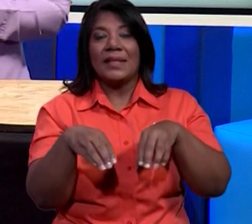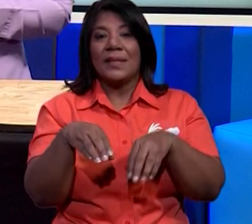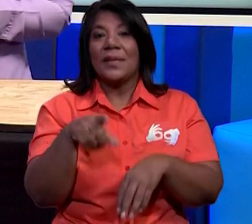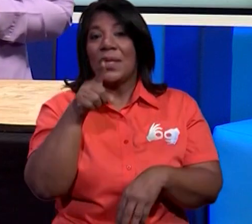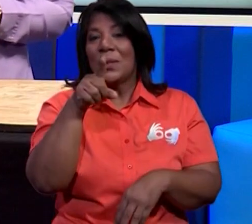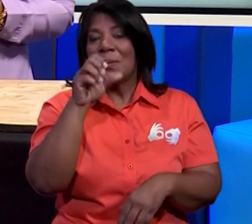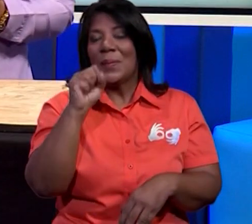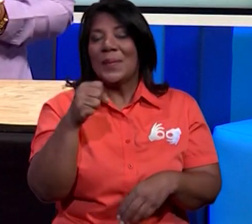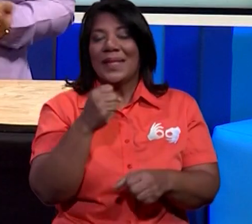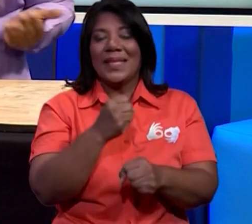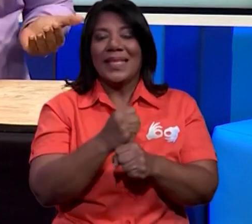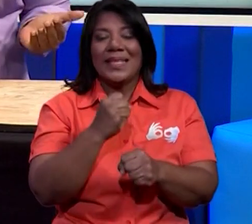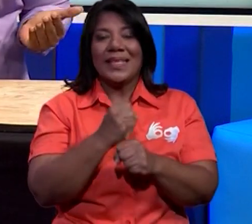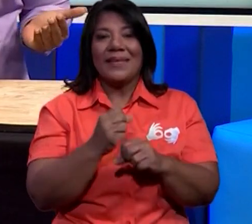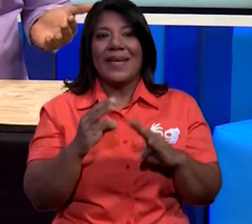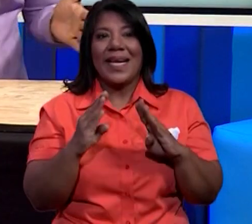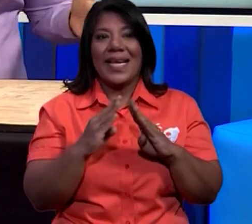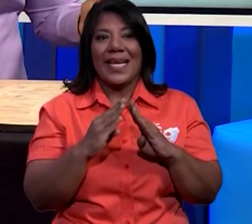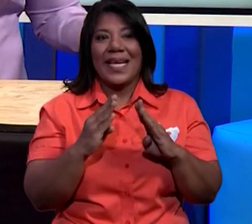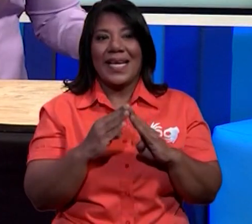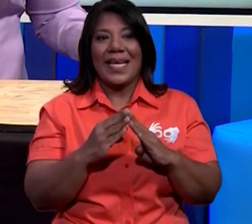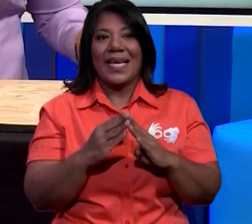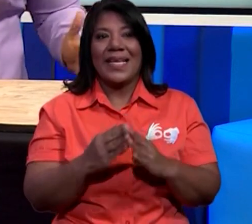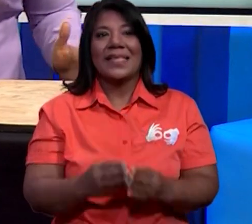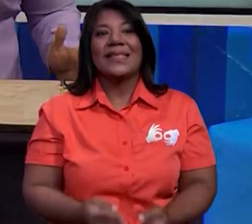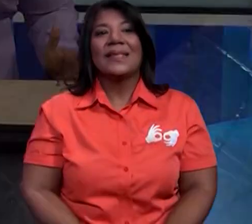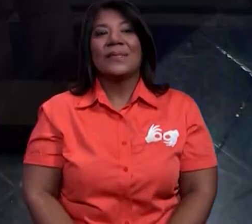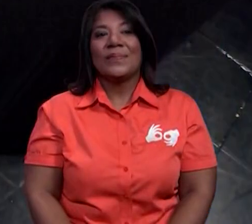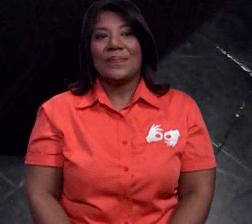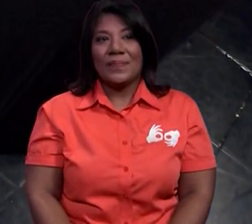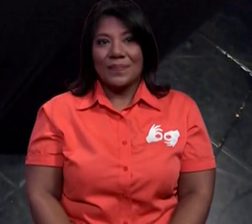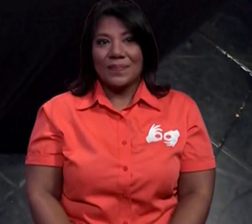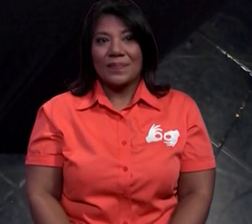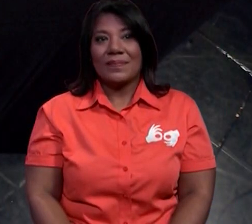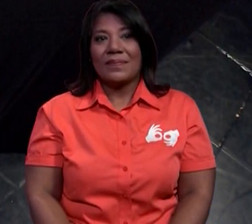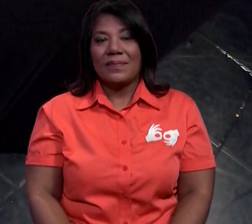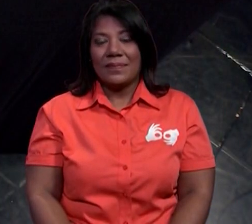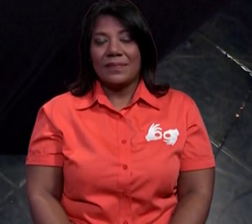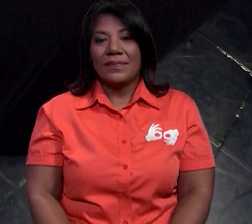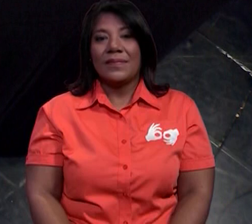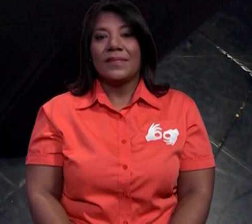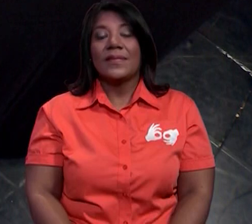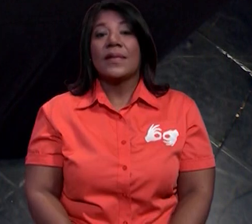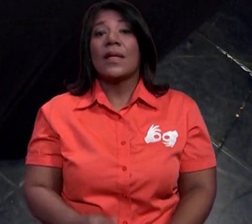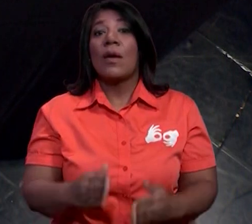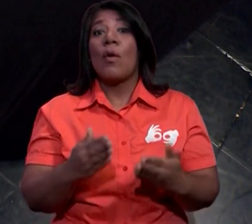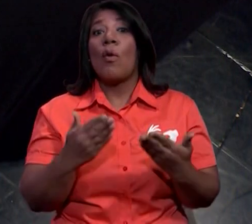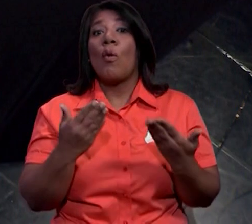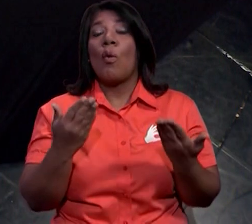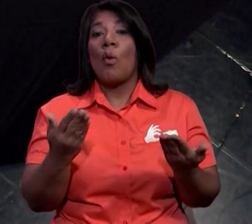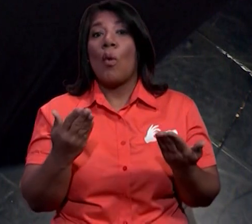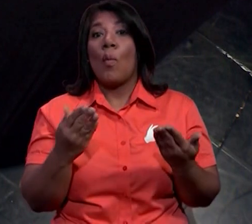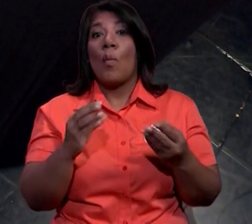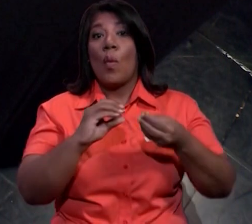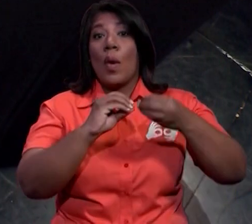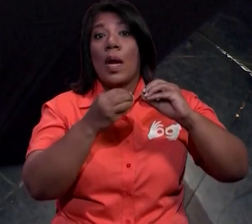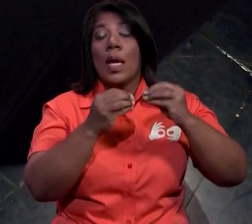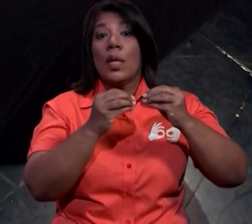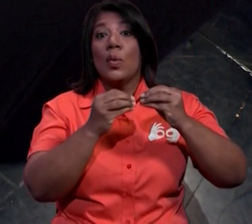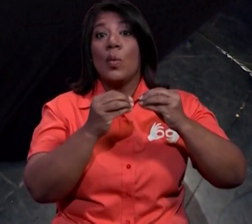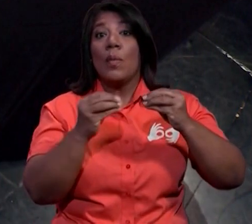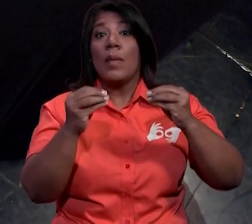trabajar con tu niño en casa. Aquí te muestro la relación de número y palabra